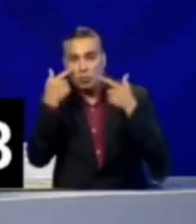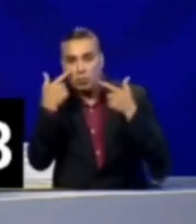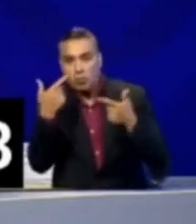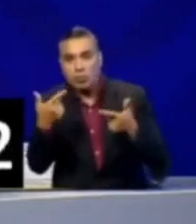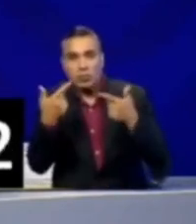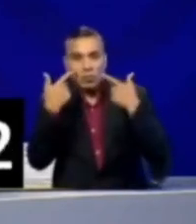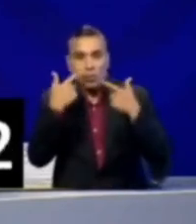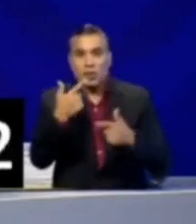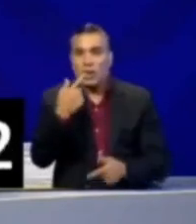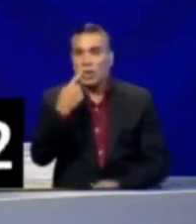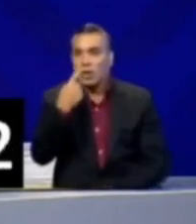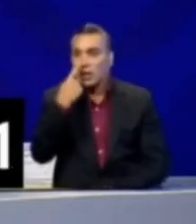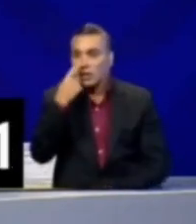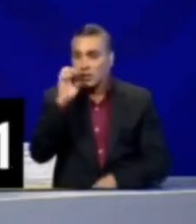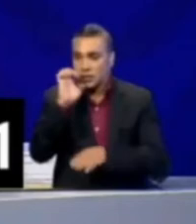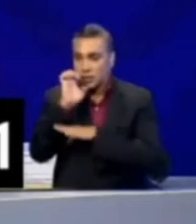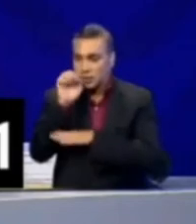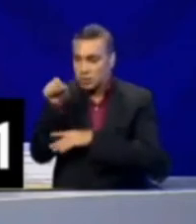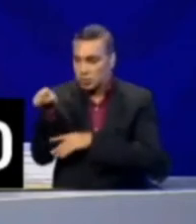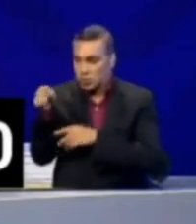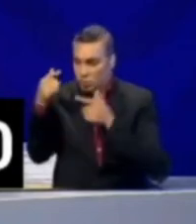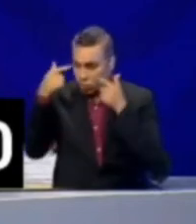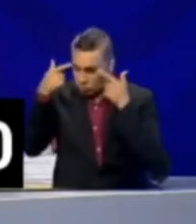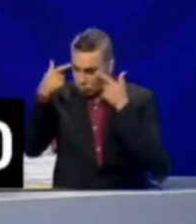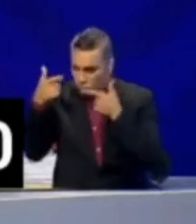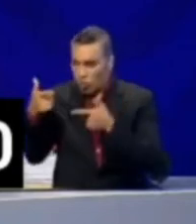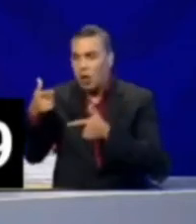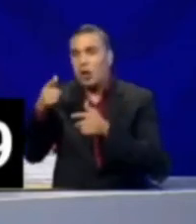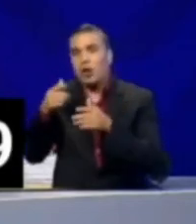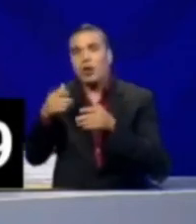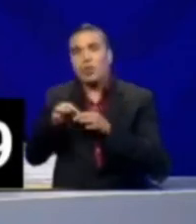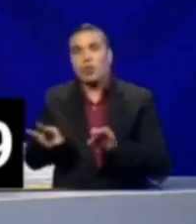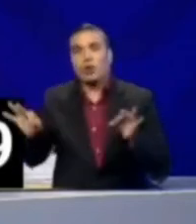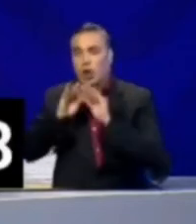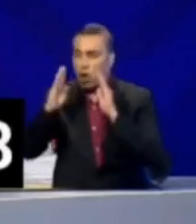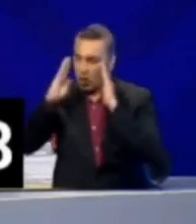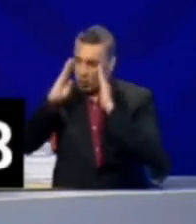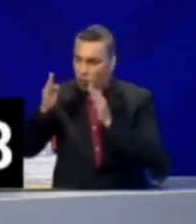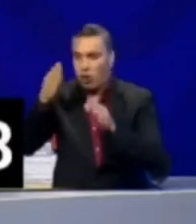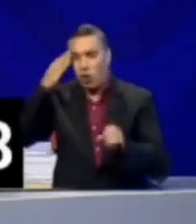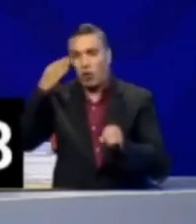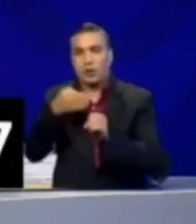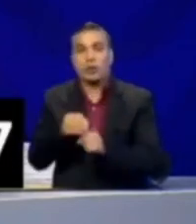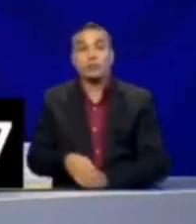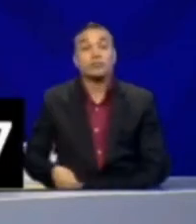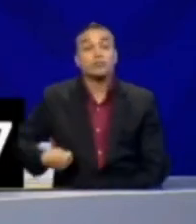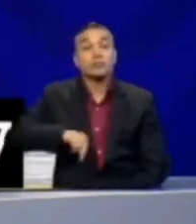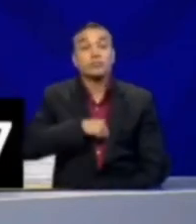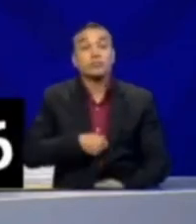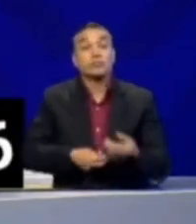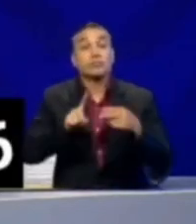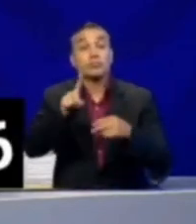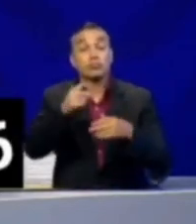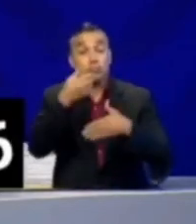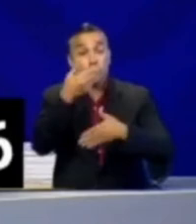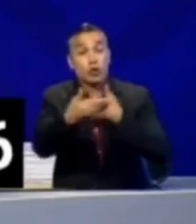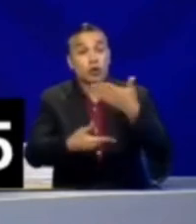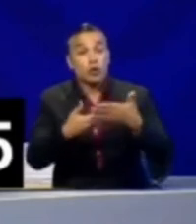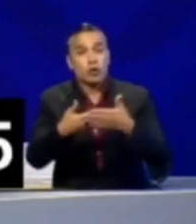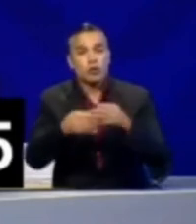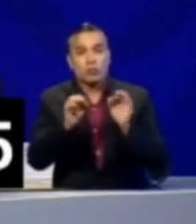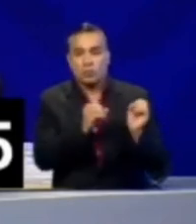el interés de los ecuatorianos que viven en el exterior. Vamos a llevar a cabo un proceso